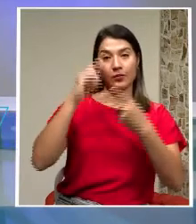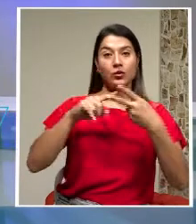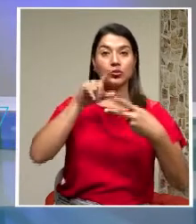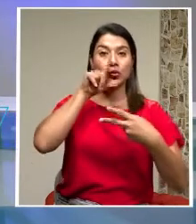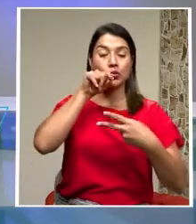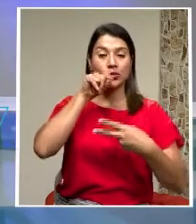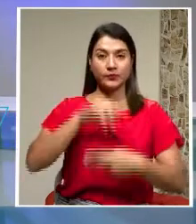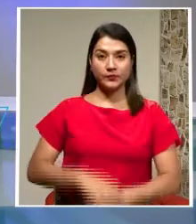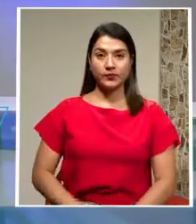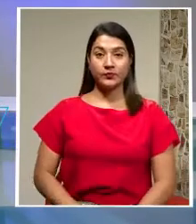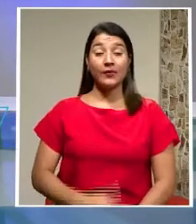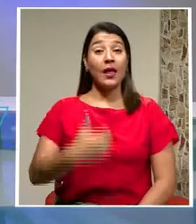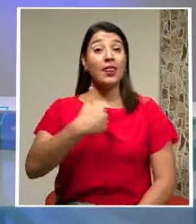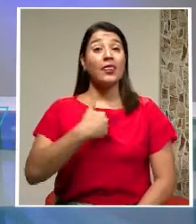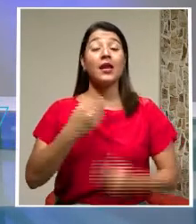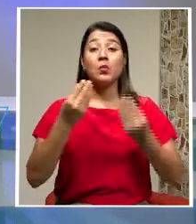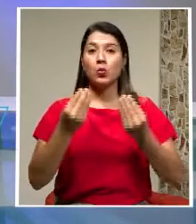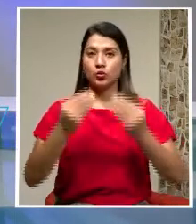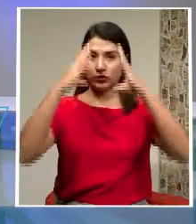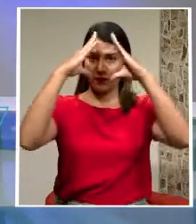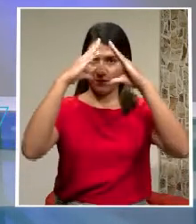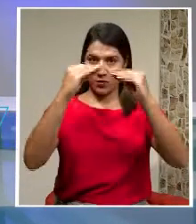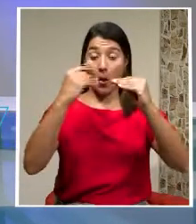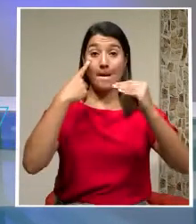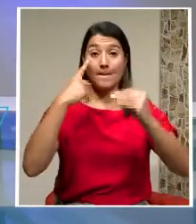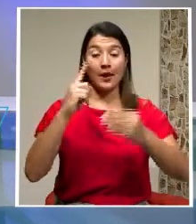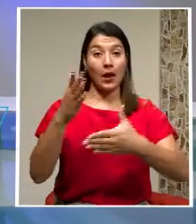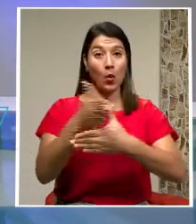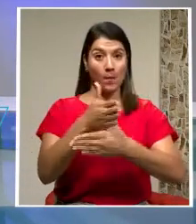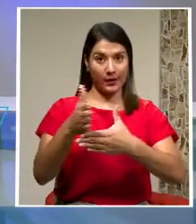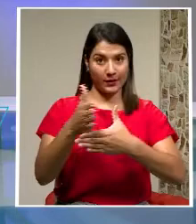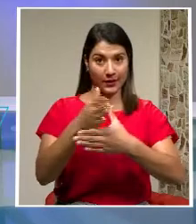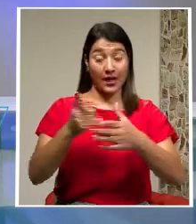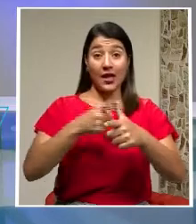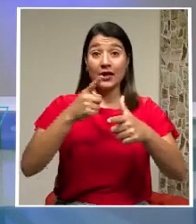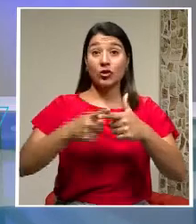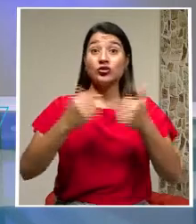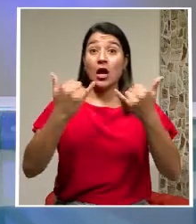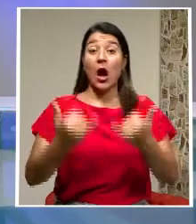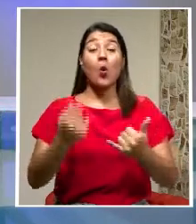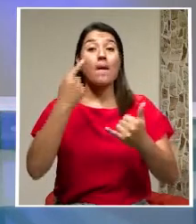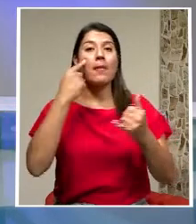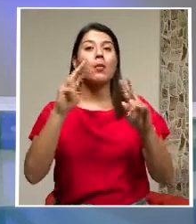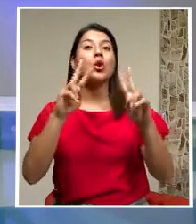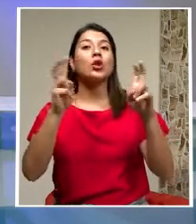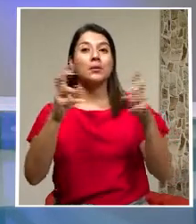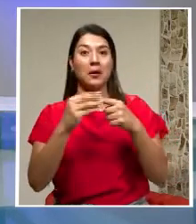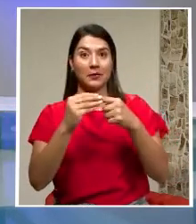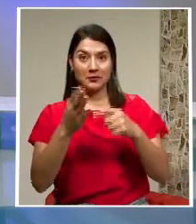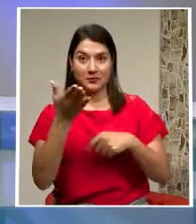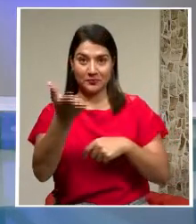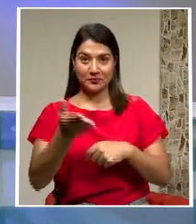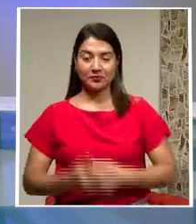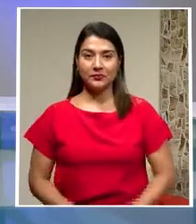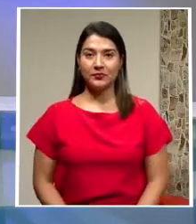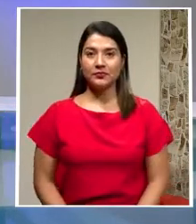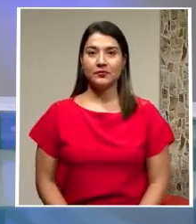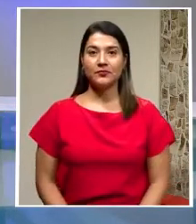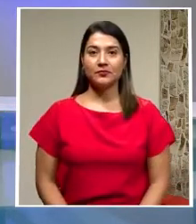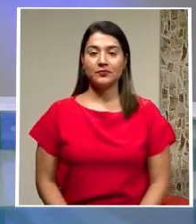Tenemos mucha información para compartir, así que vayamos a ver nuestros titulares. Adelante.